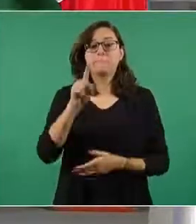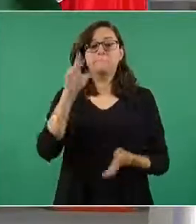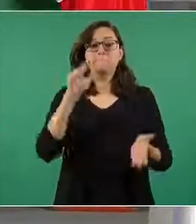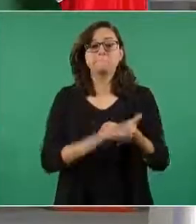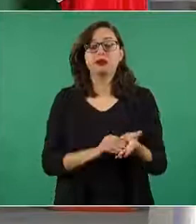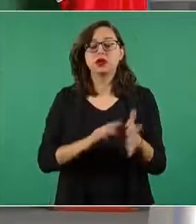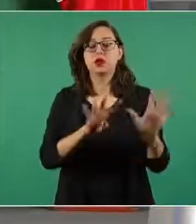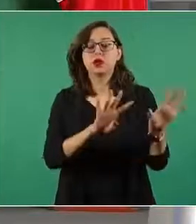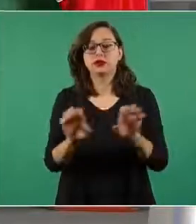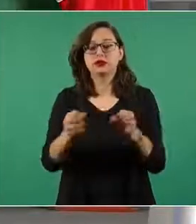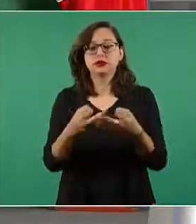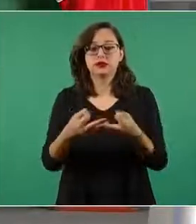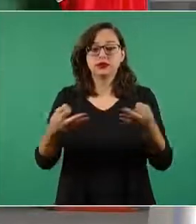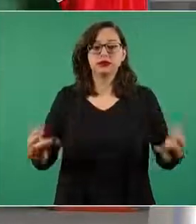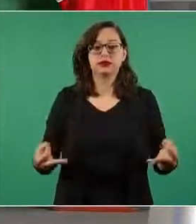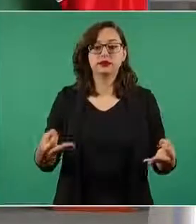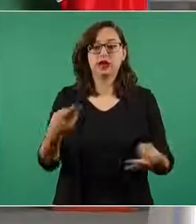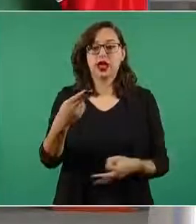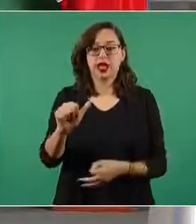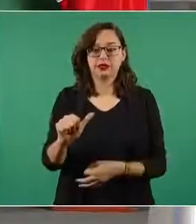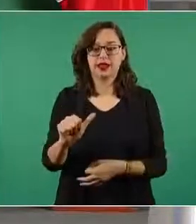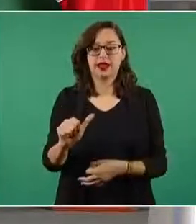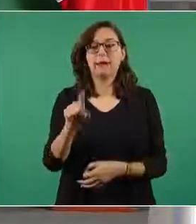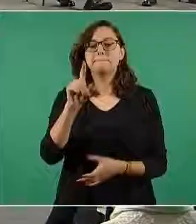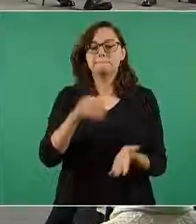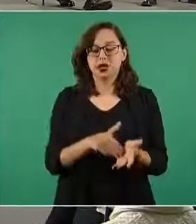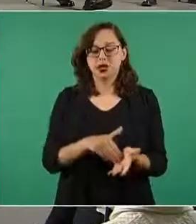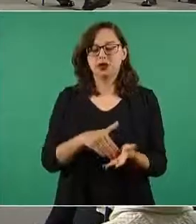hectáreas lo hicimos